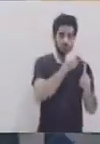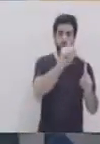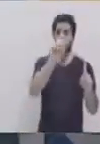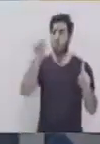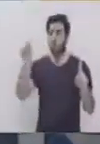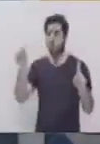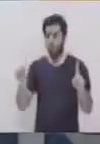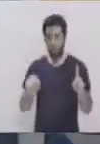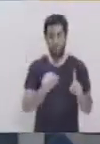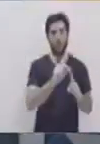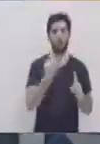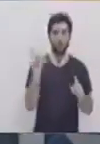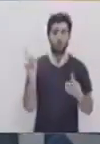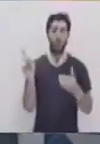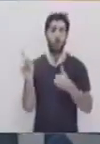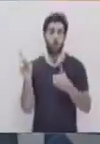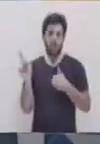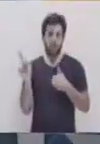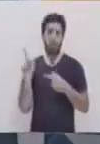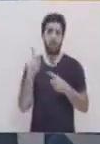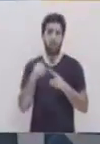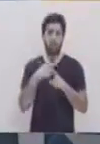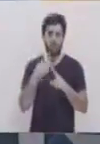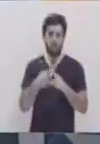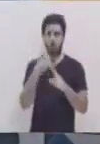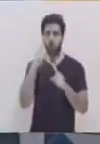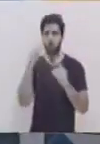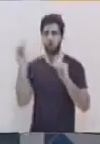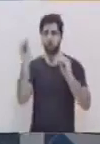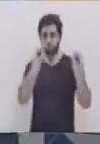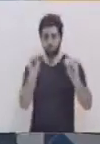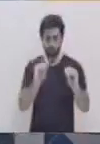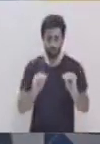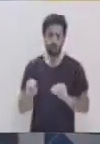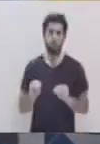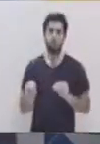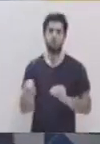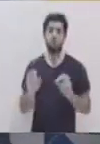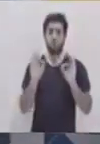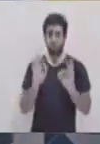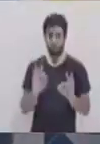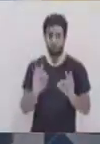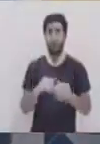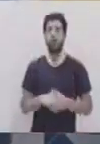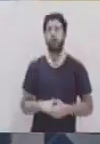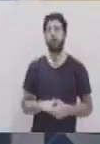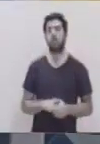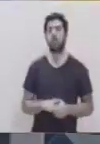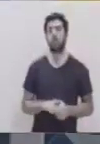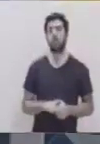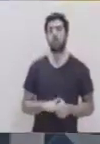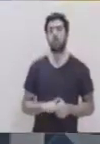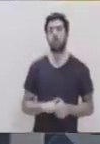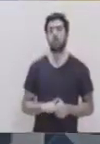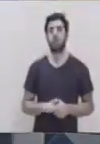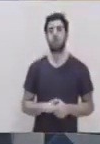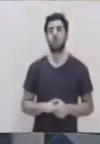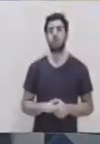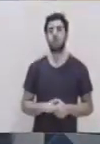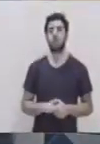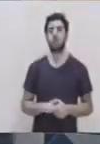dos puntos donde se encontrarán nuestras tachuelas en el momento de armar nuestra elipse. Nuestra elipse, correcto. Y vamos a trazar una línea